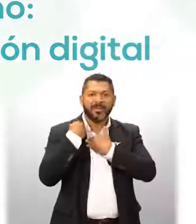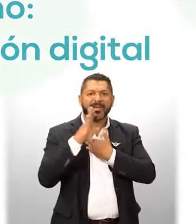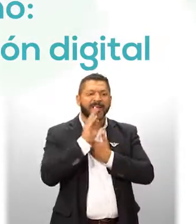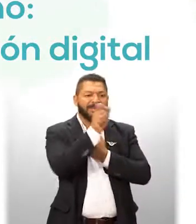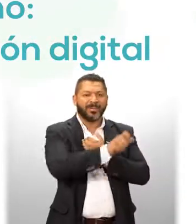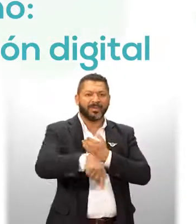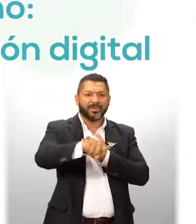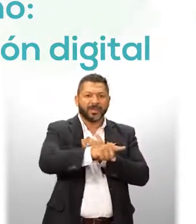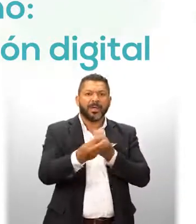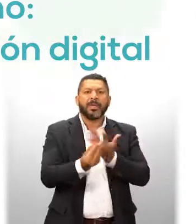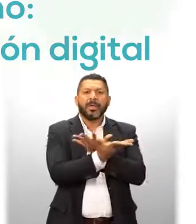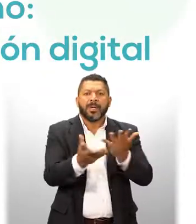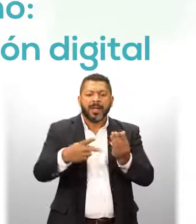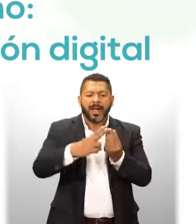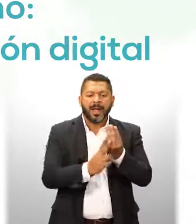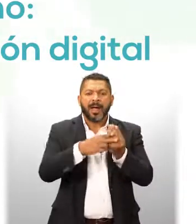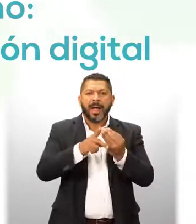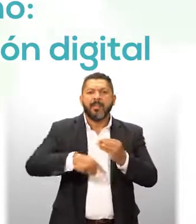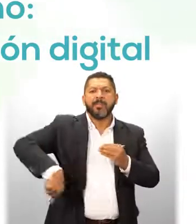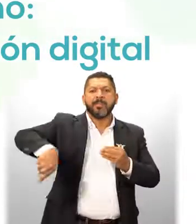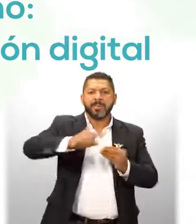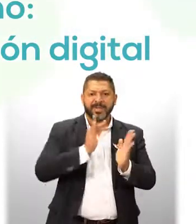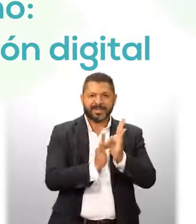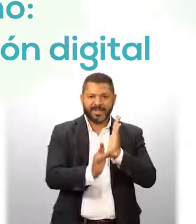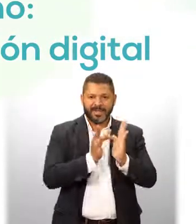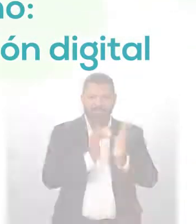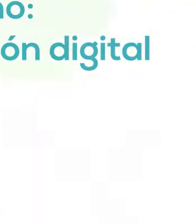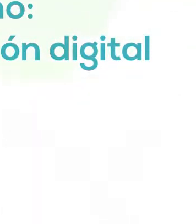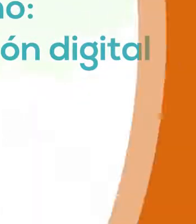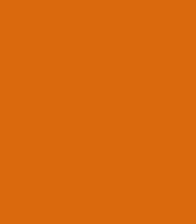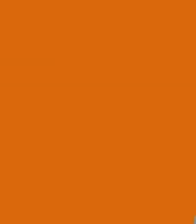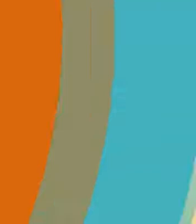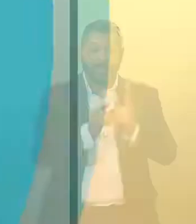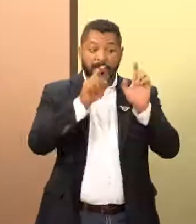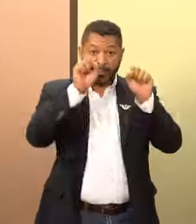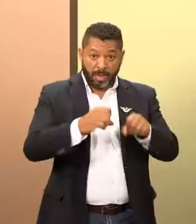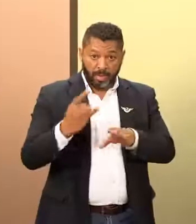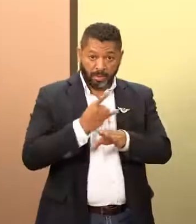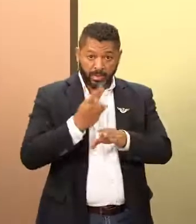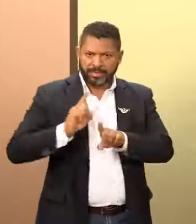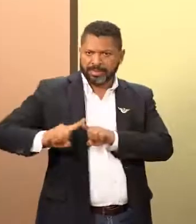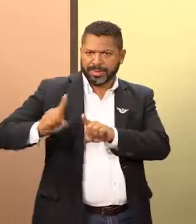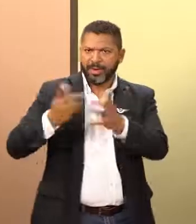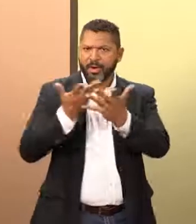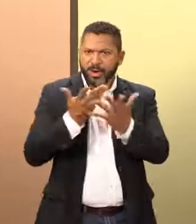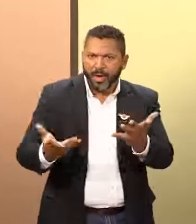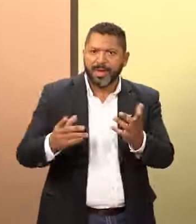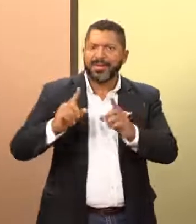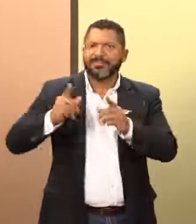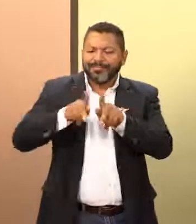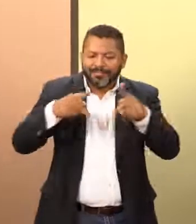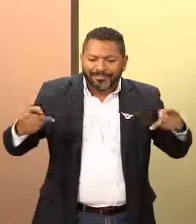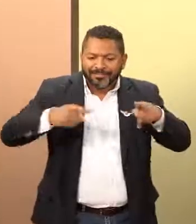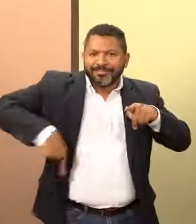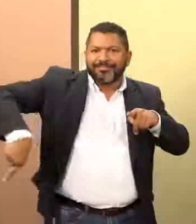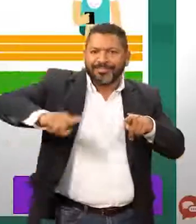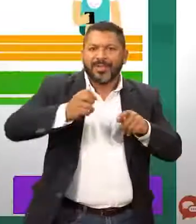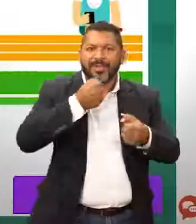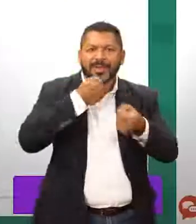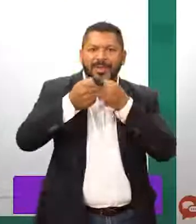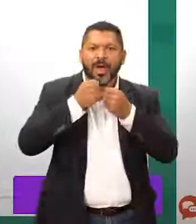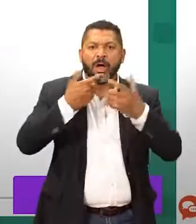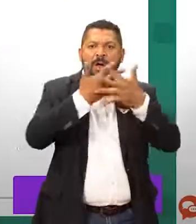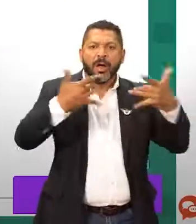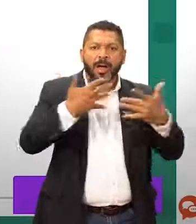Periodismo ciudadano. Recursos para la comunicación digital. Aprenderás a utilizar formatos periodísticos y